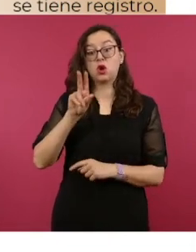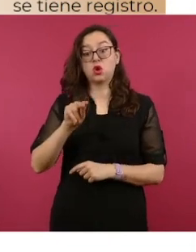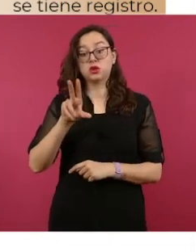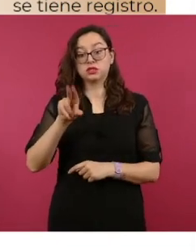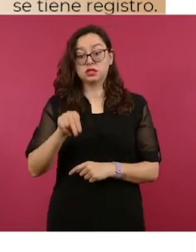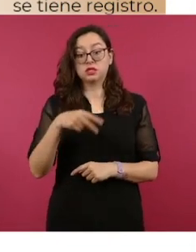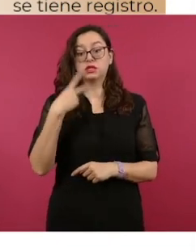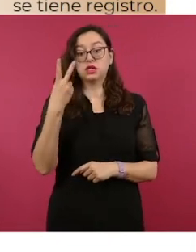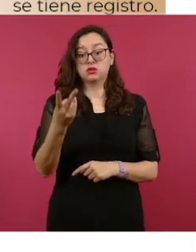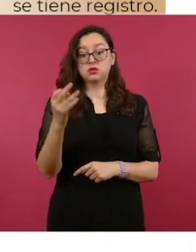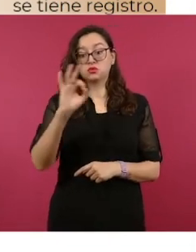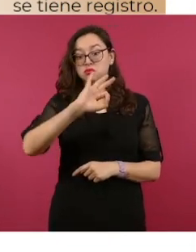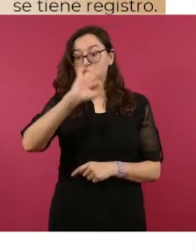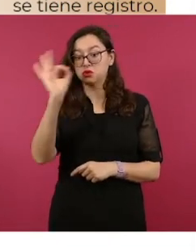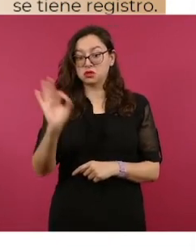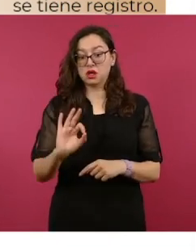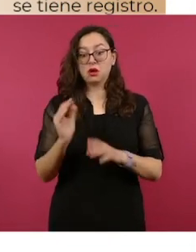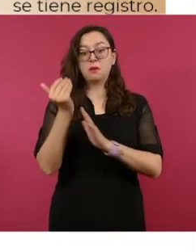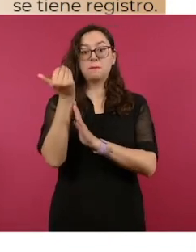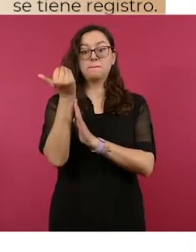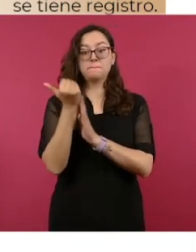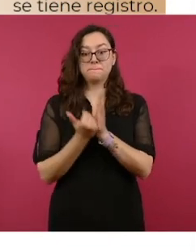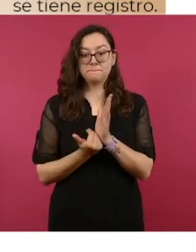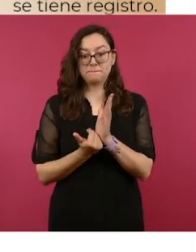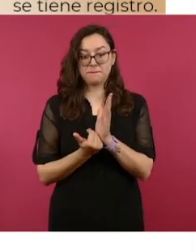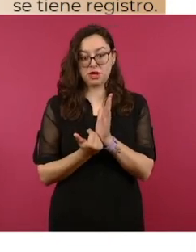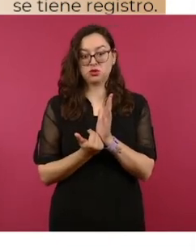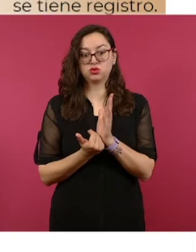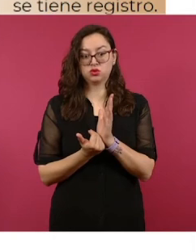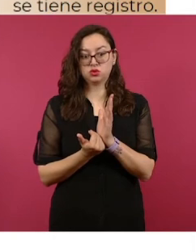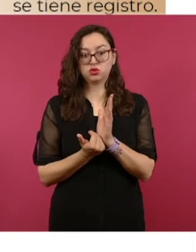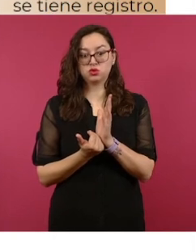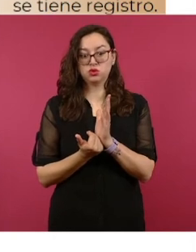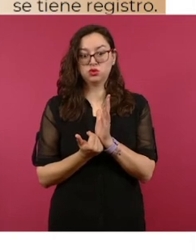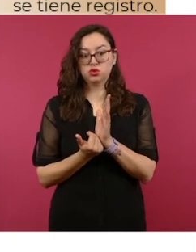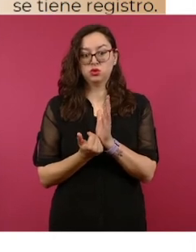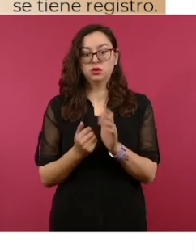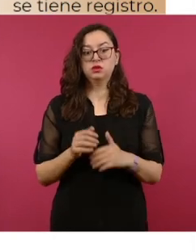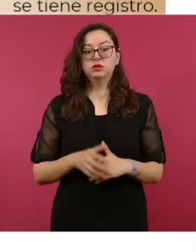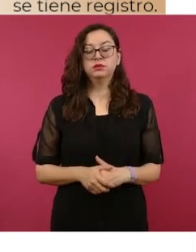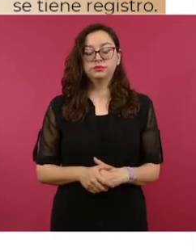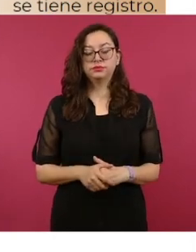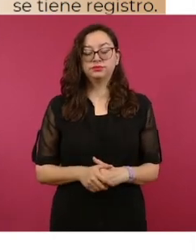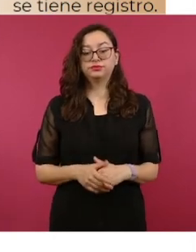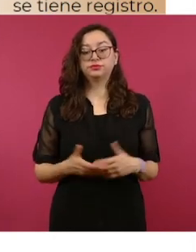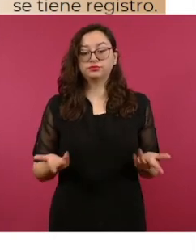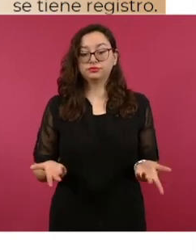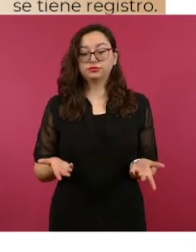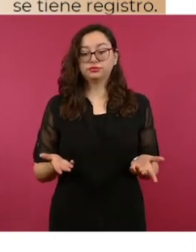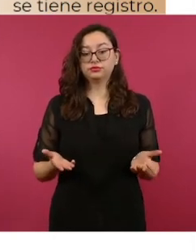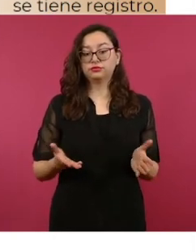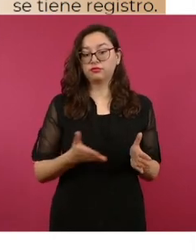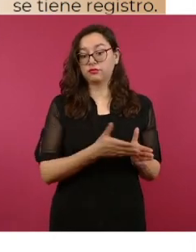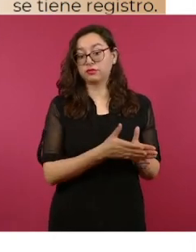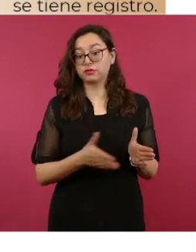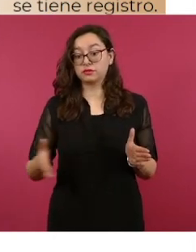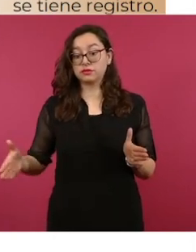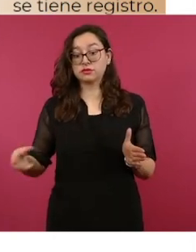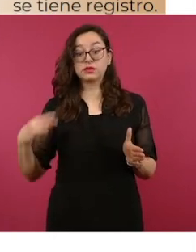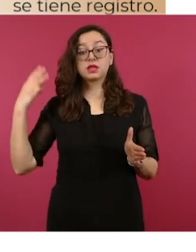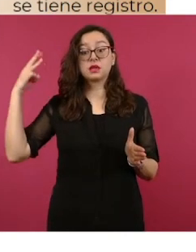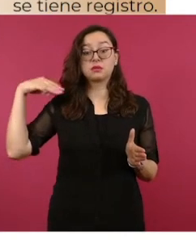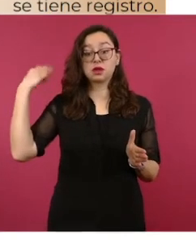ciento. Este marzo es el mes de marzo más